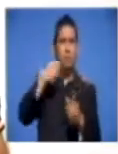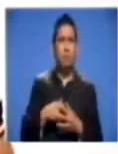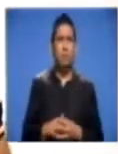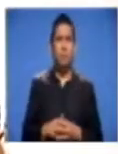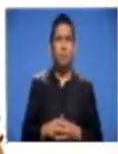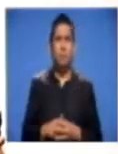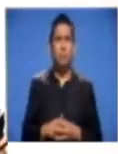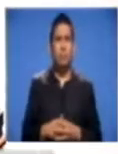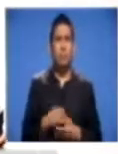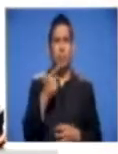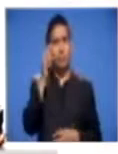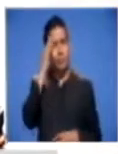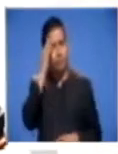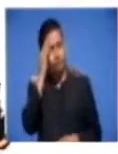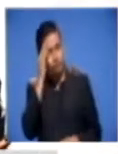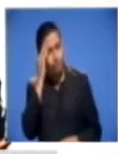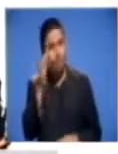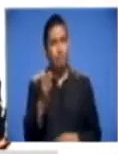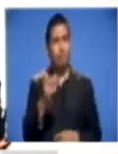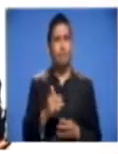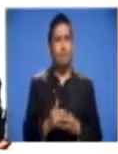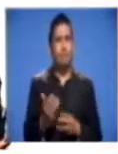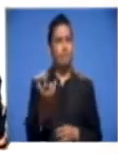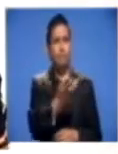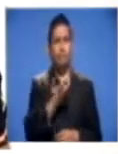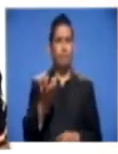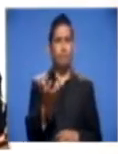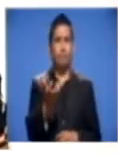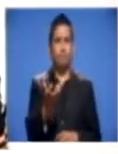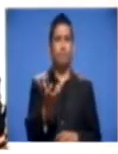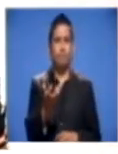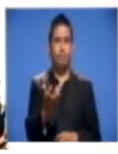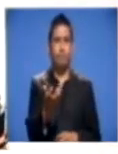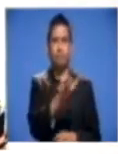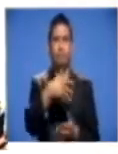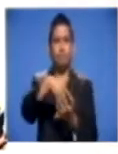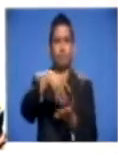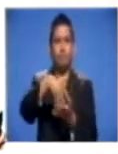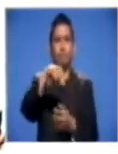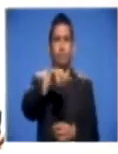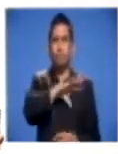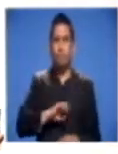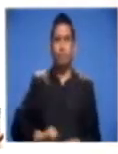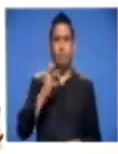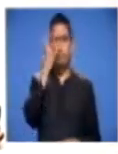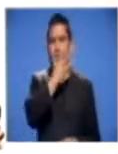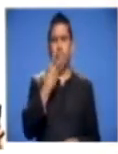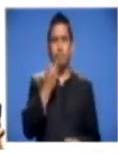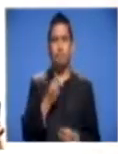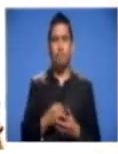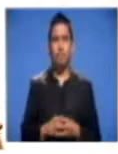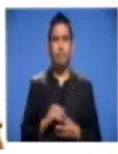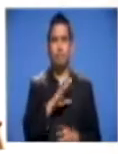Un caluroso saludo para todos los ciudadanos de nuestro bello país El Salvador.